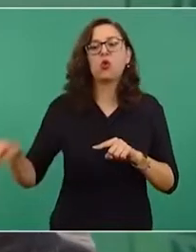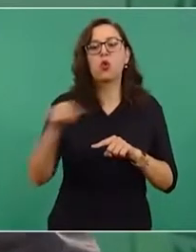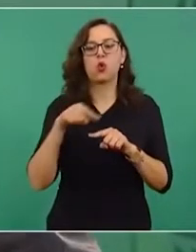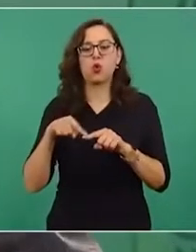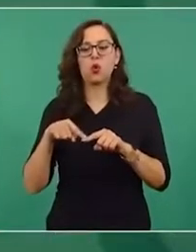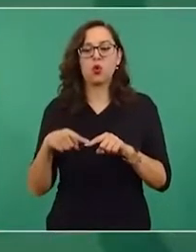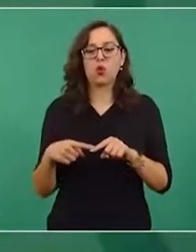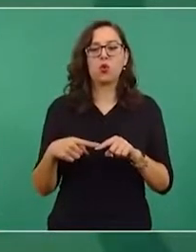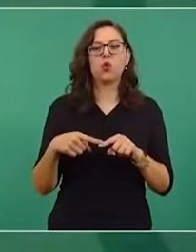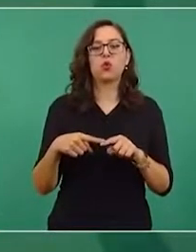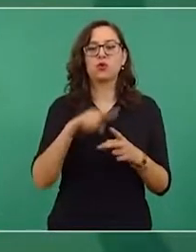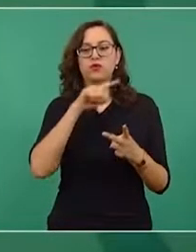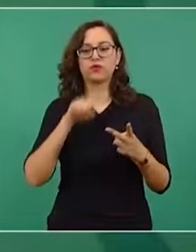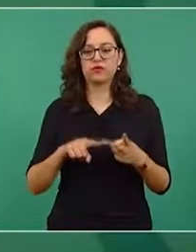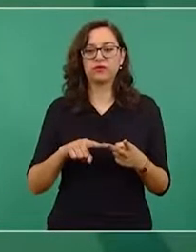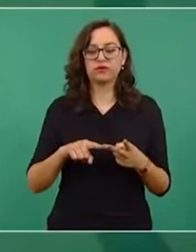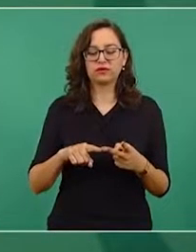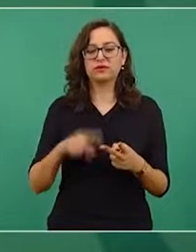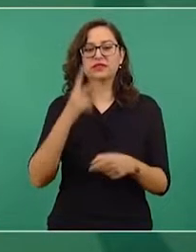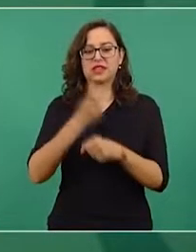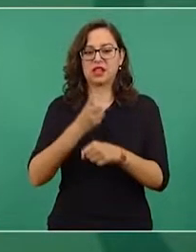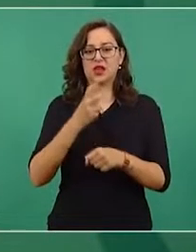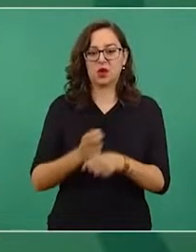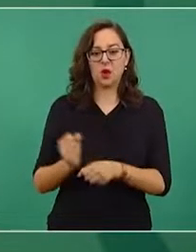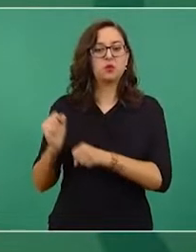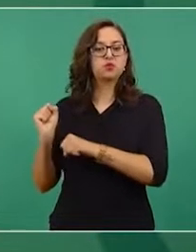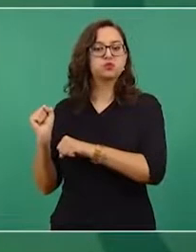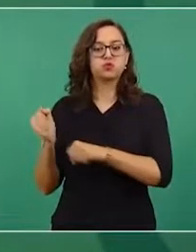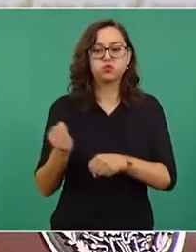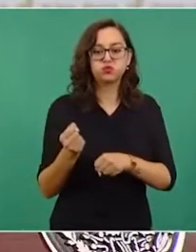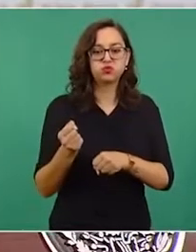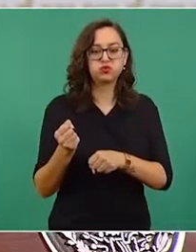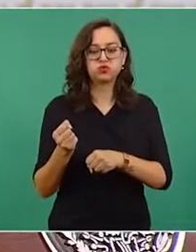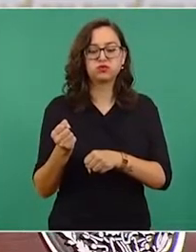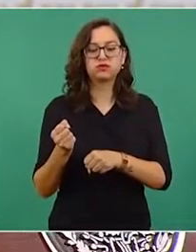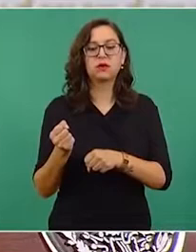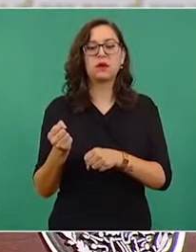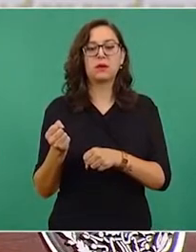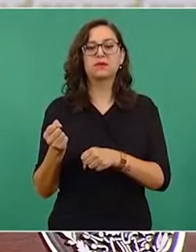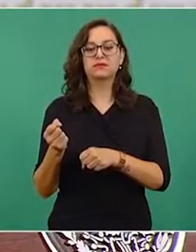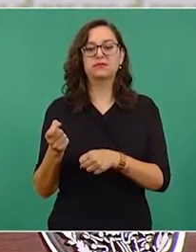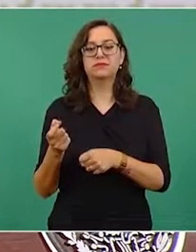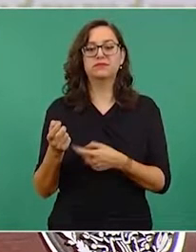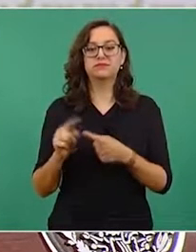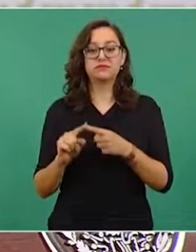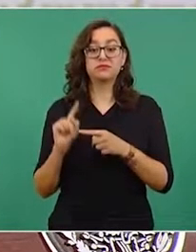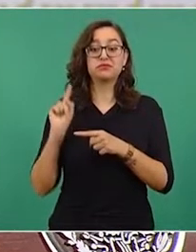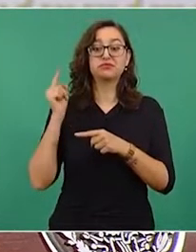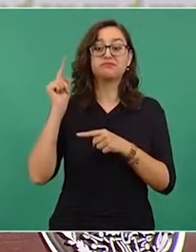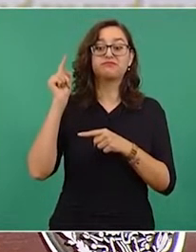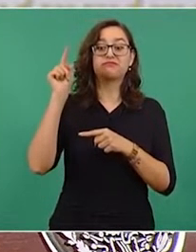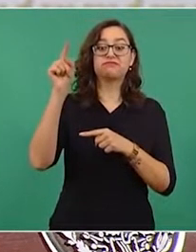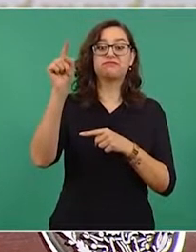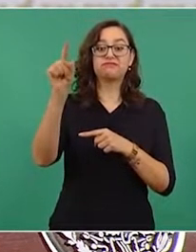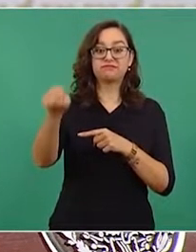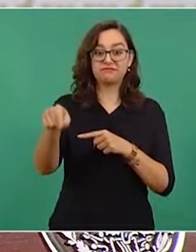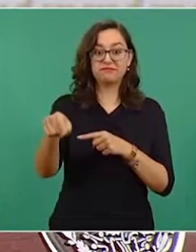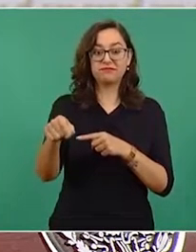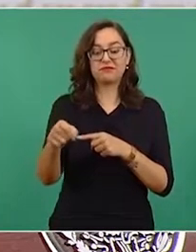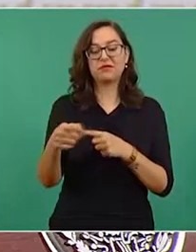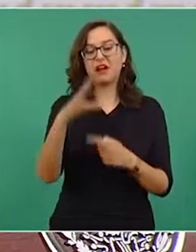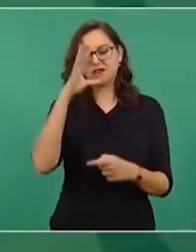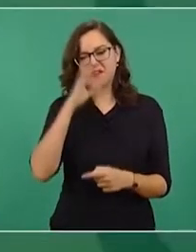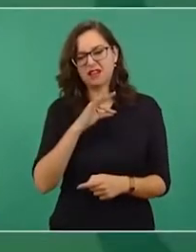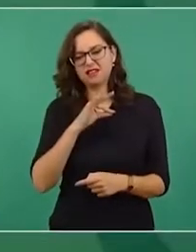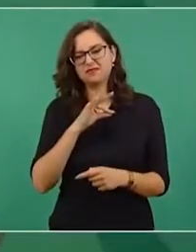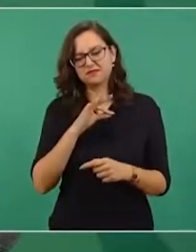luego vengo la segunda vez al bat y tocó la bola y sale de fauna, pero